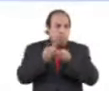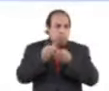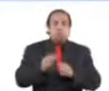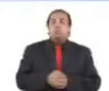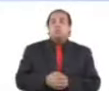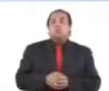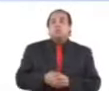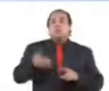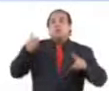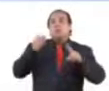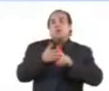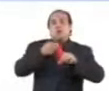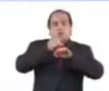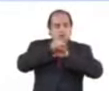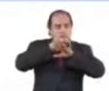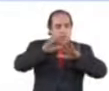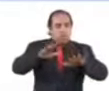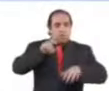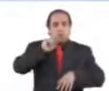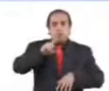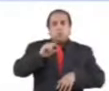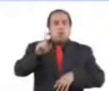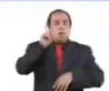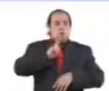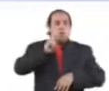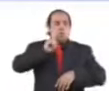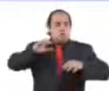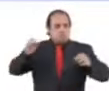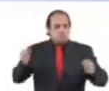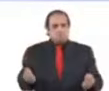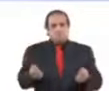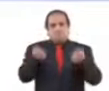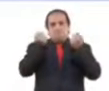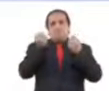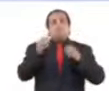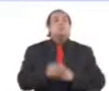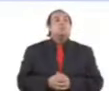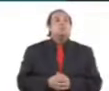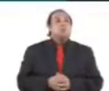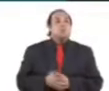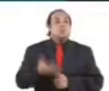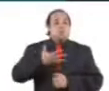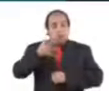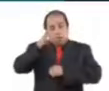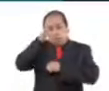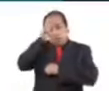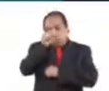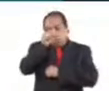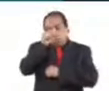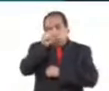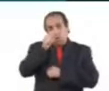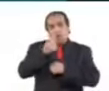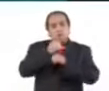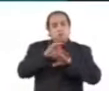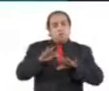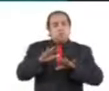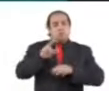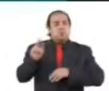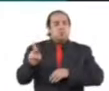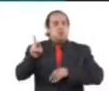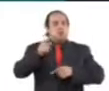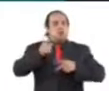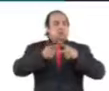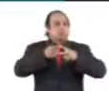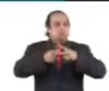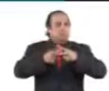es informar y en especial empoderar a las mujeres. De acuerdo con nuestra coordinación de información público y estadística,